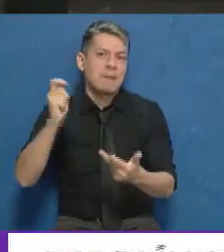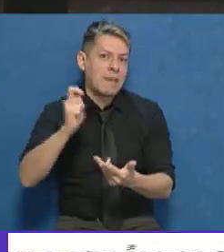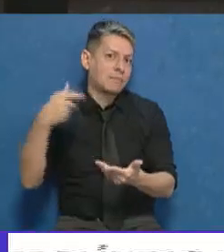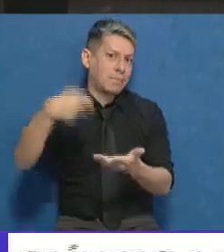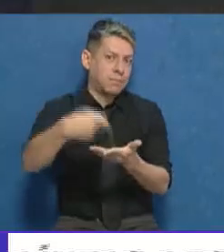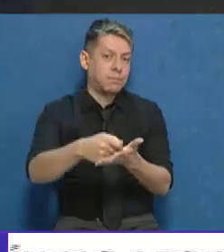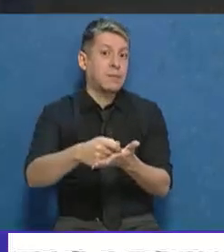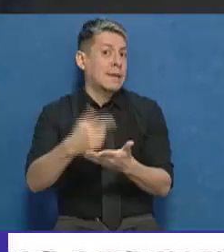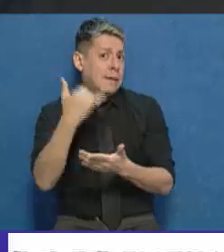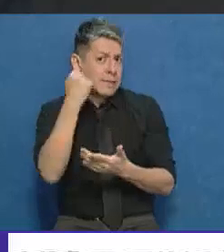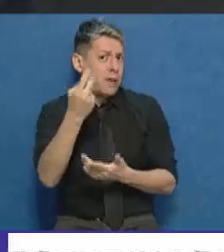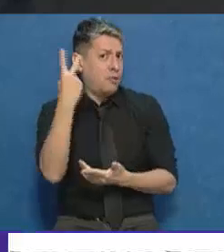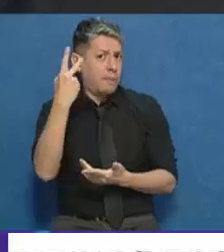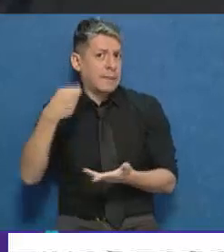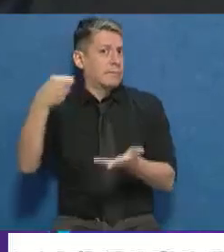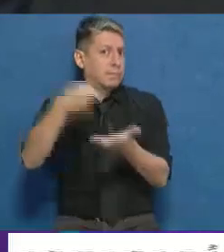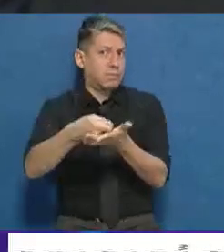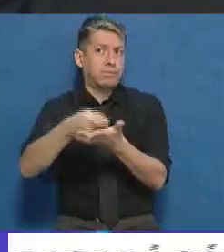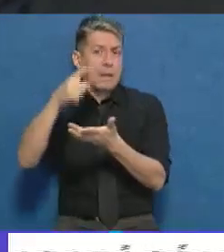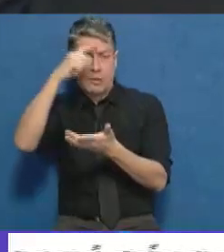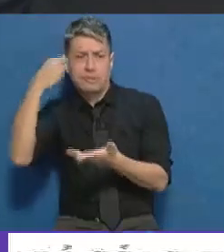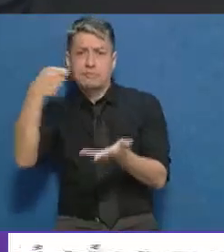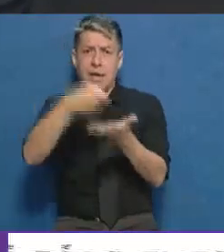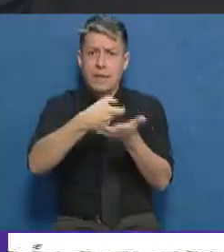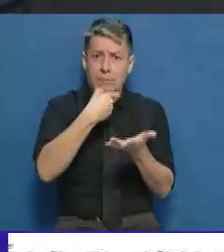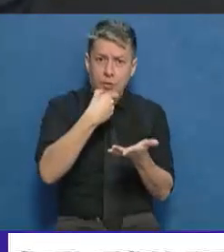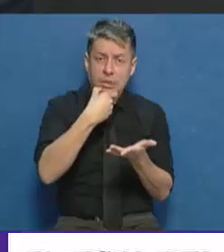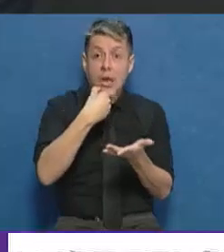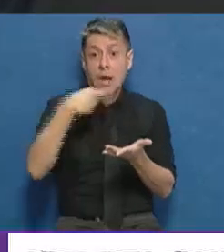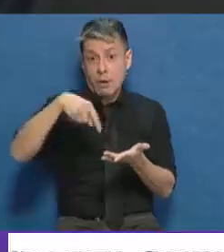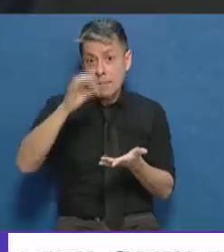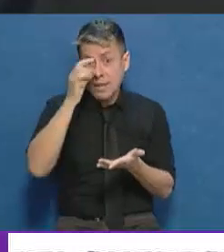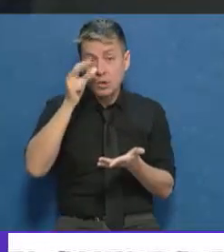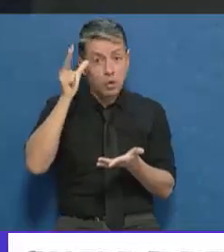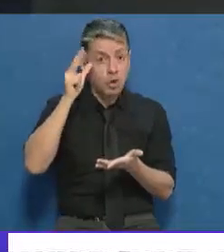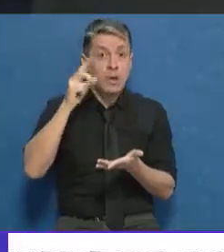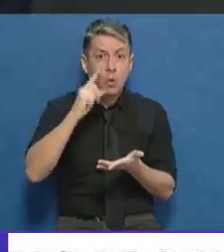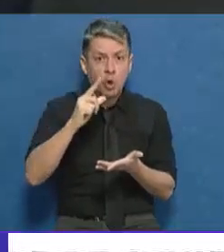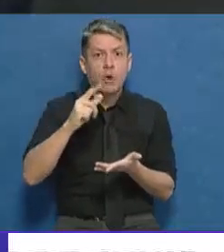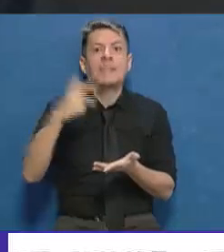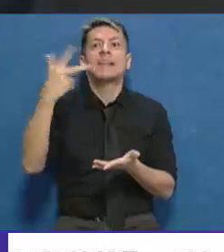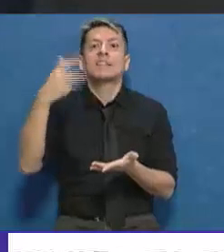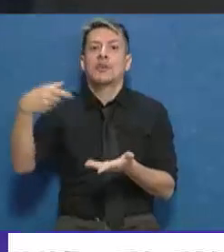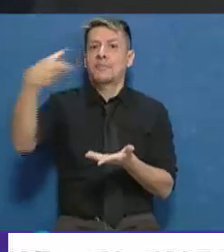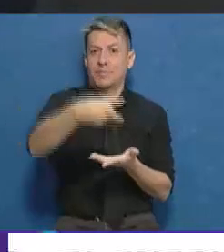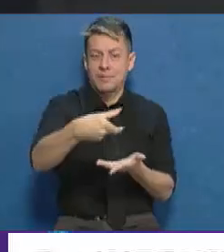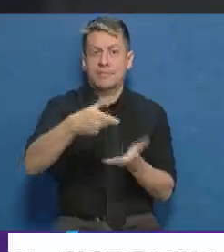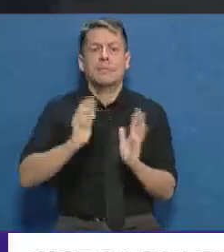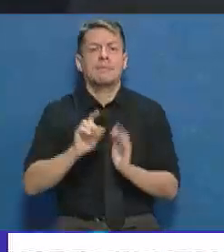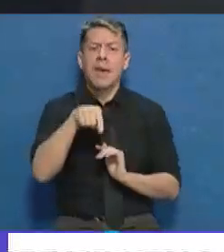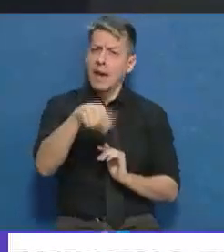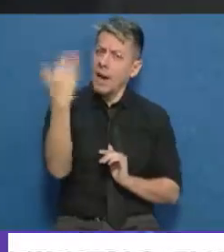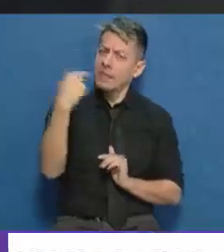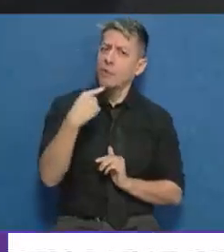envíos de dinero a la provincia. Ahora, el 28 de julio, tiene que llegar el tercero. Eso se había puesto en duda. Víctor